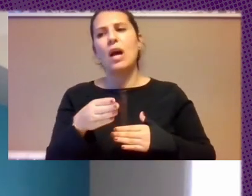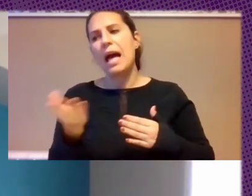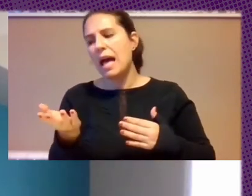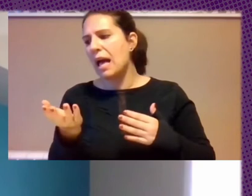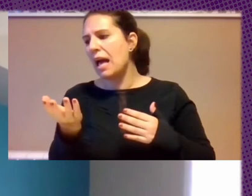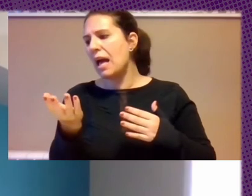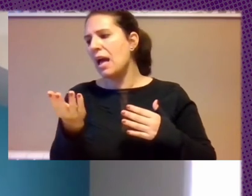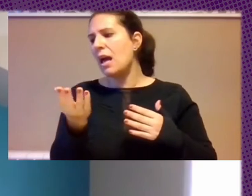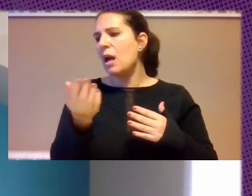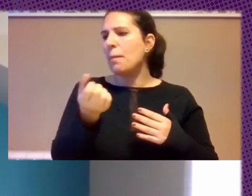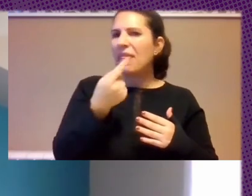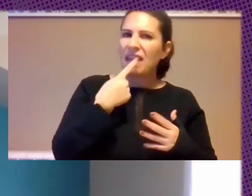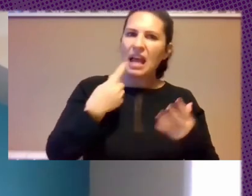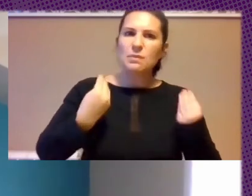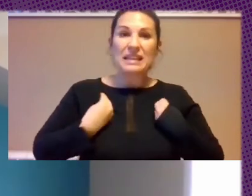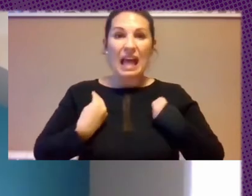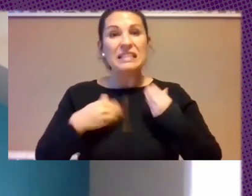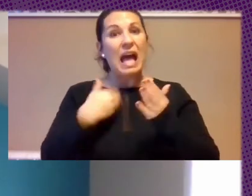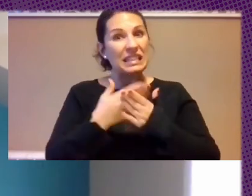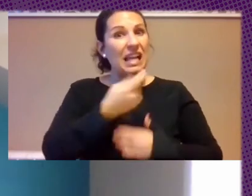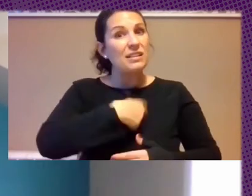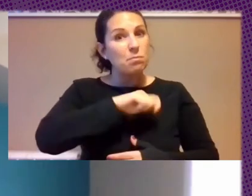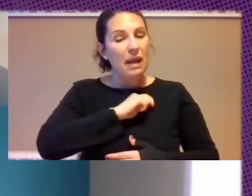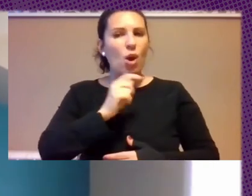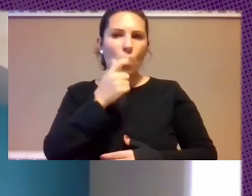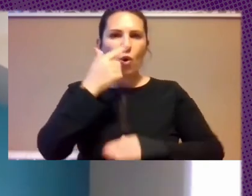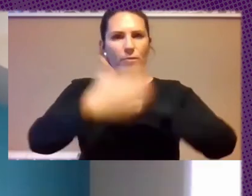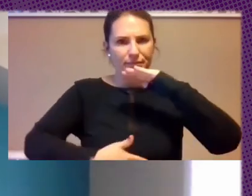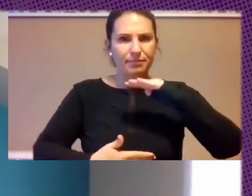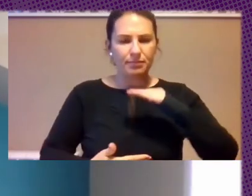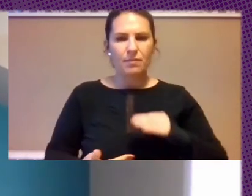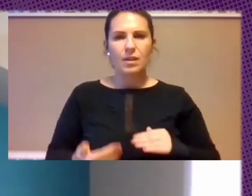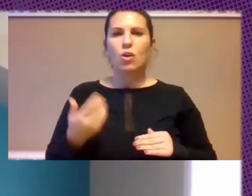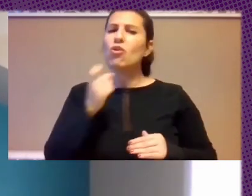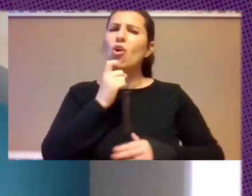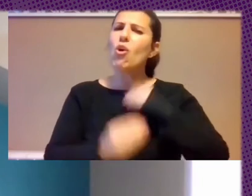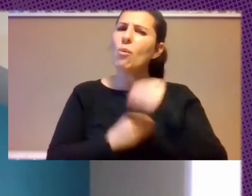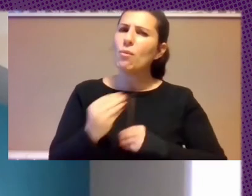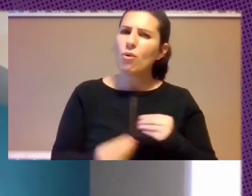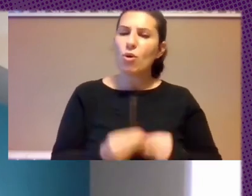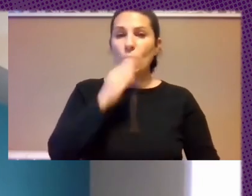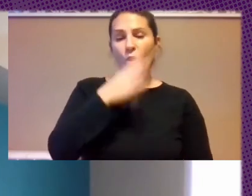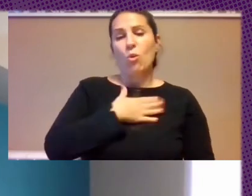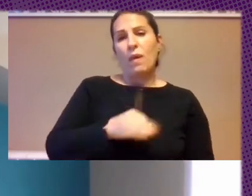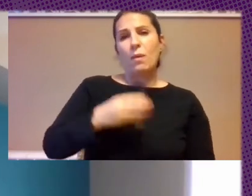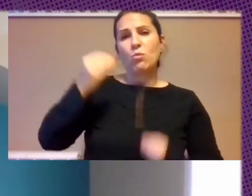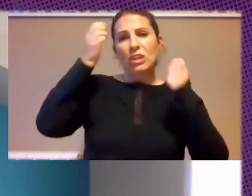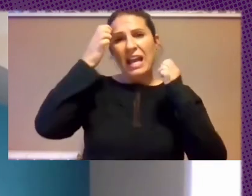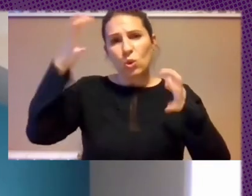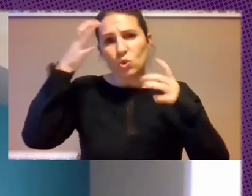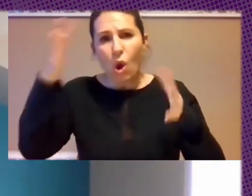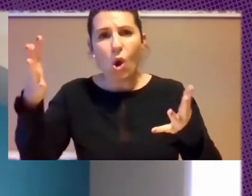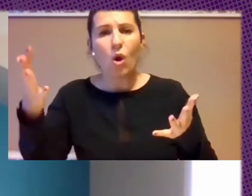Medicinas Vitales Entonces ¿Cómo Manejamos Esto? Porque Podemos Tener Mucha Ilusión Y Podemos Empezar